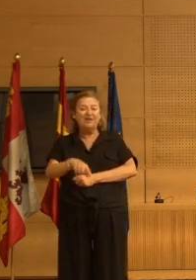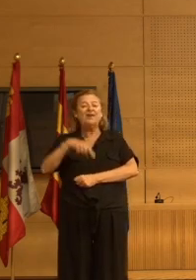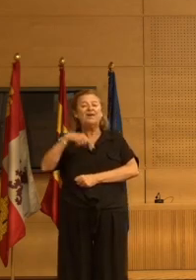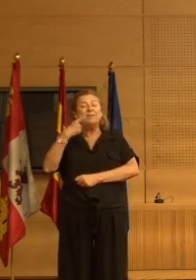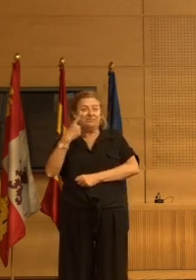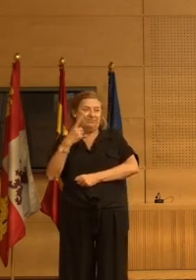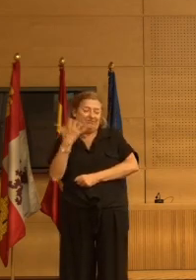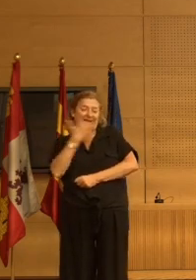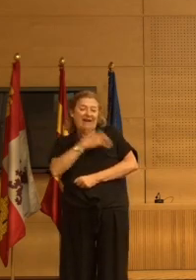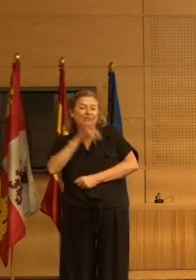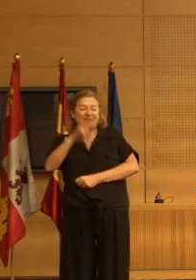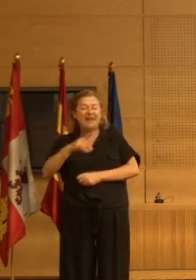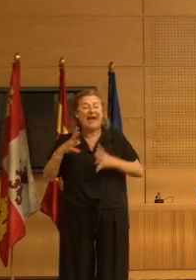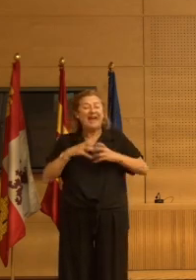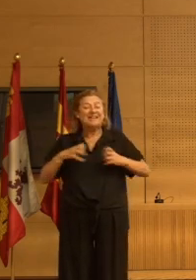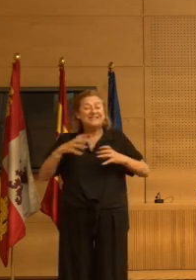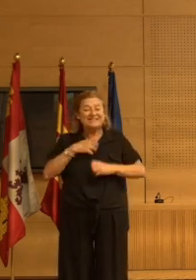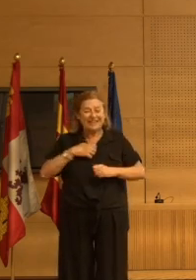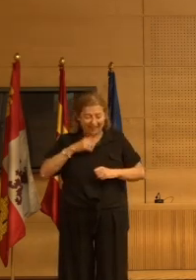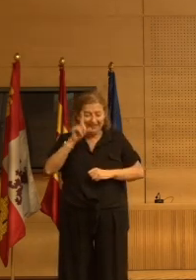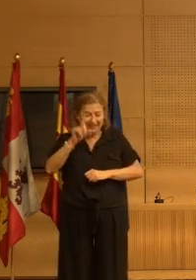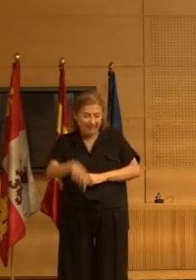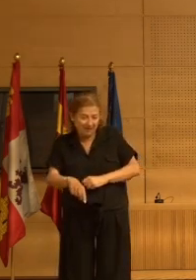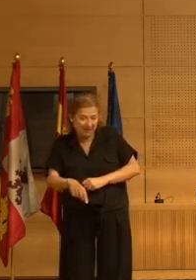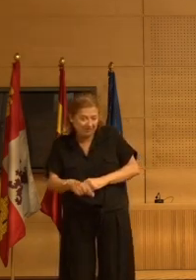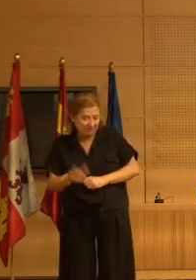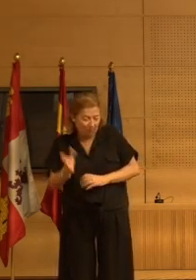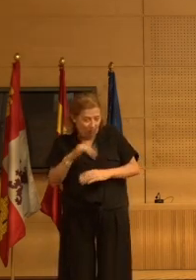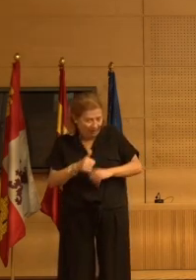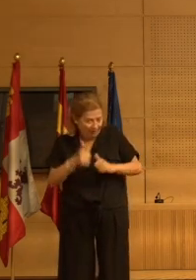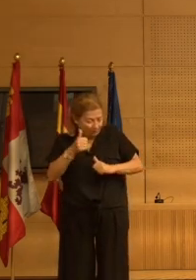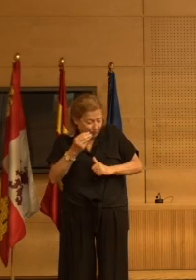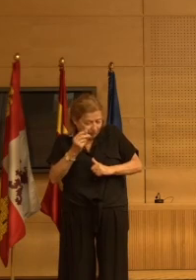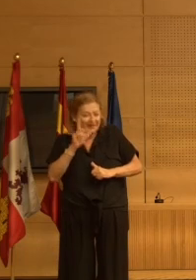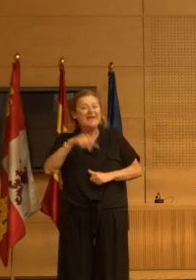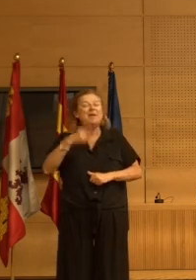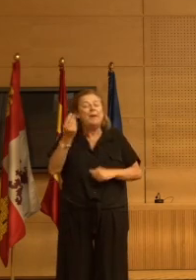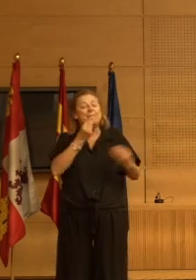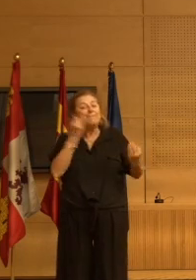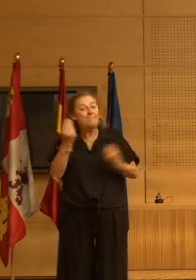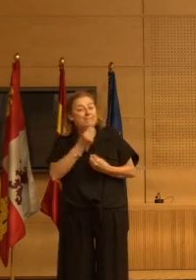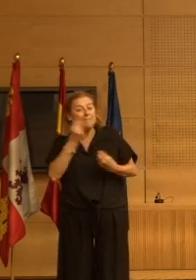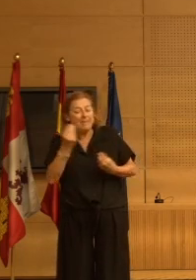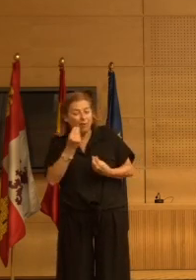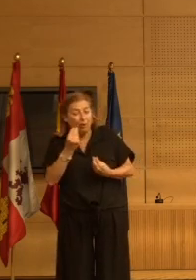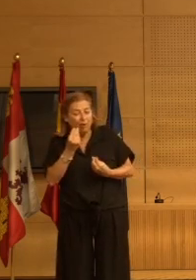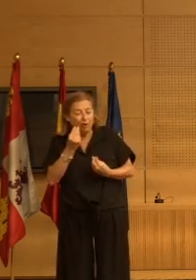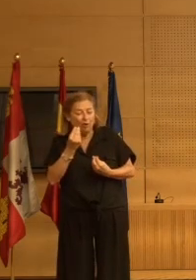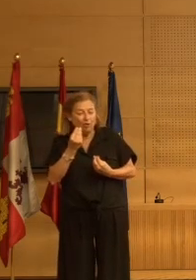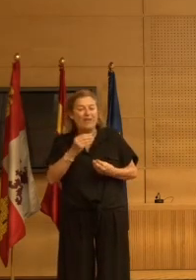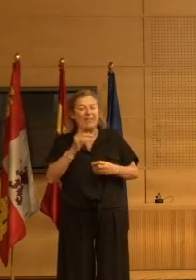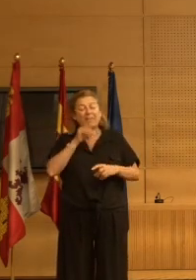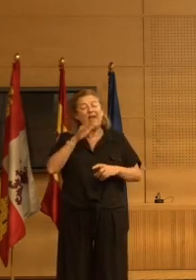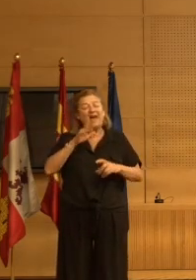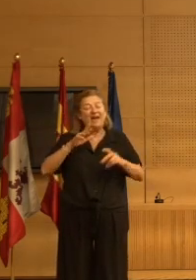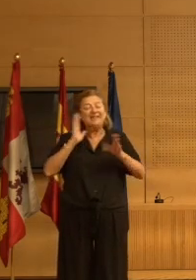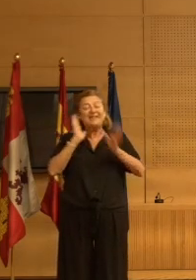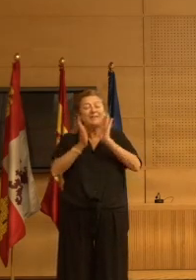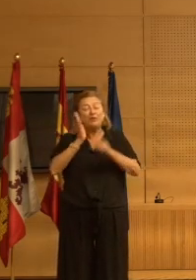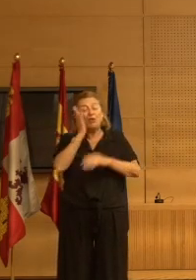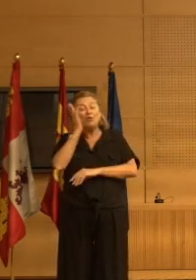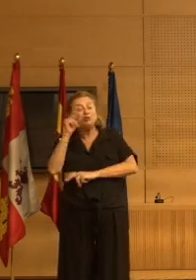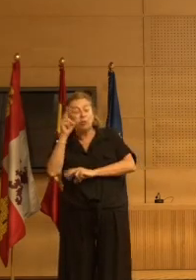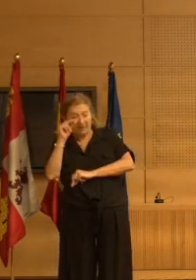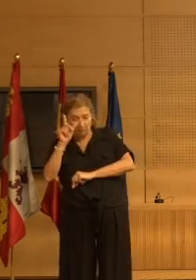nuevo paradójico mejoría en ansiedad no de tanta magnitud ¿vale? y mejoría en trastorno del sueño también mejora